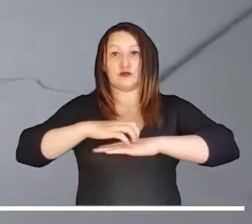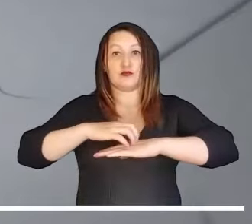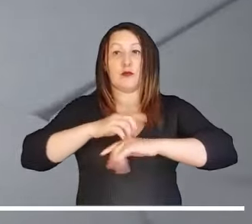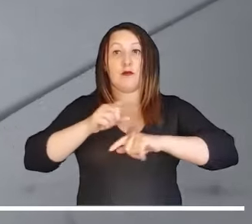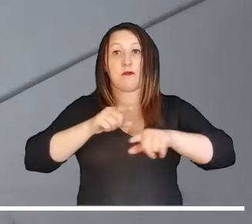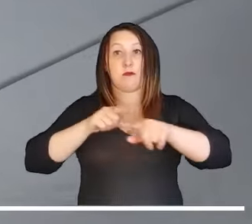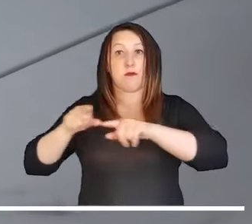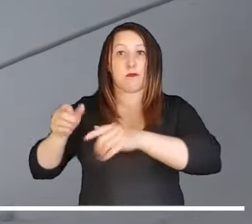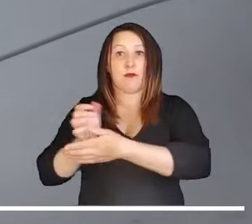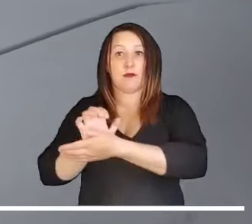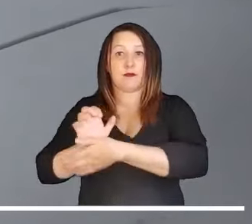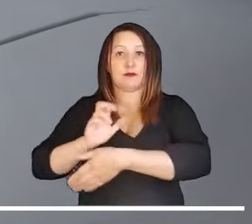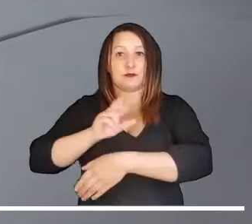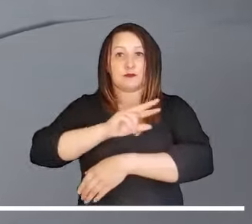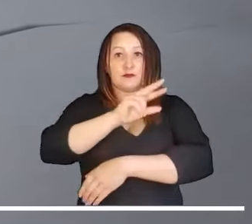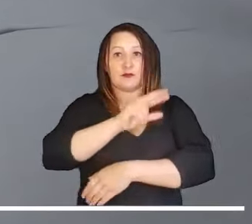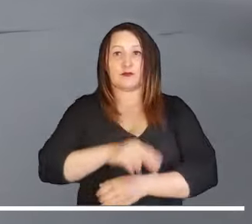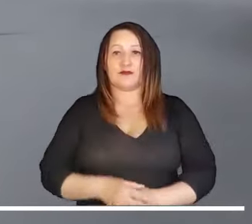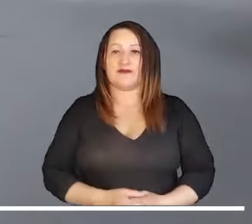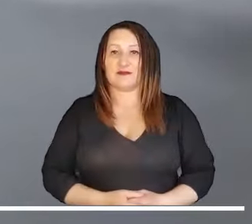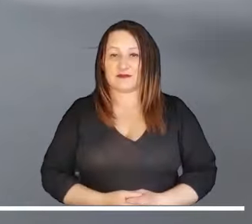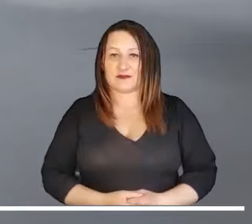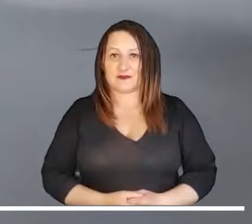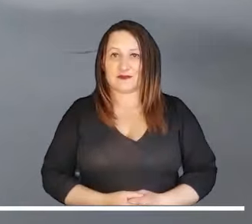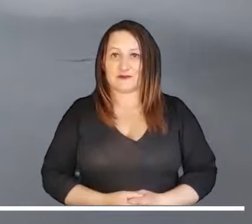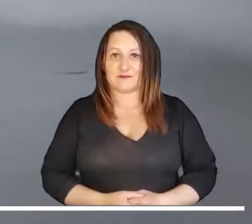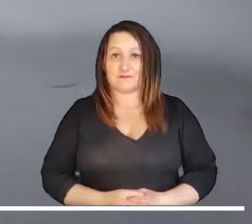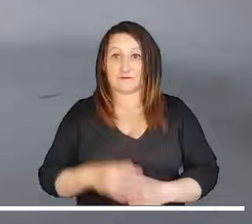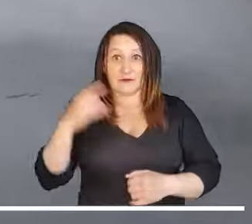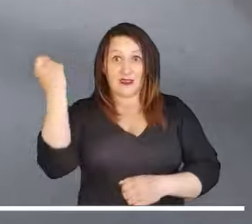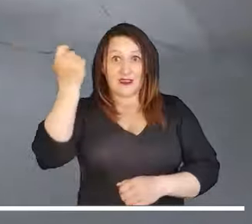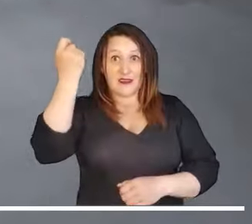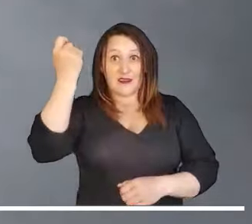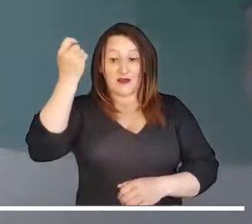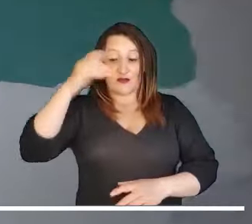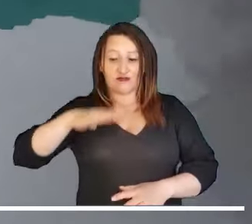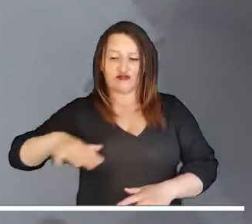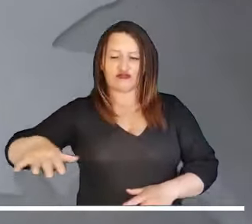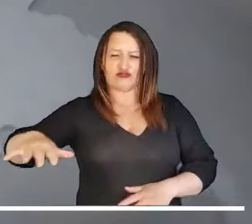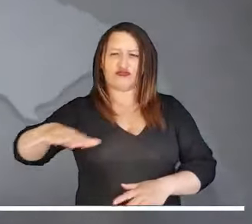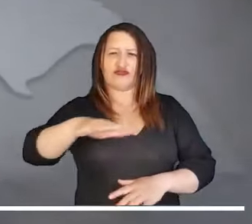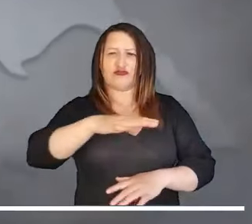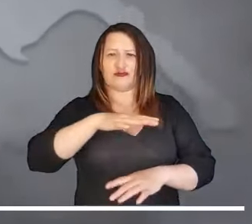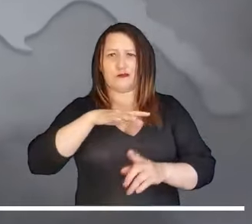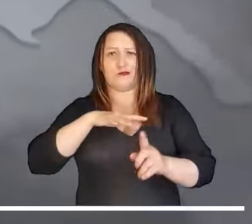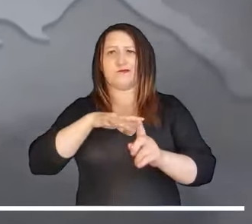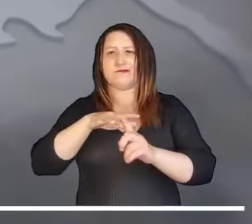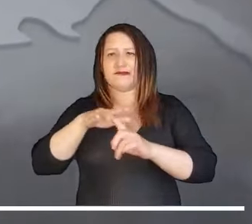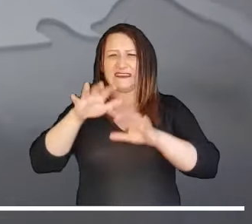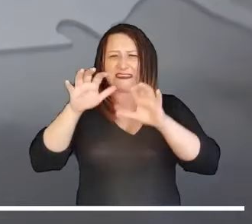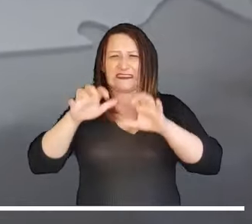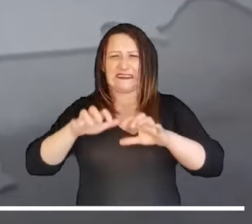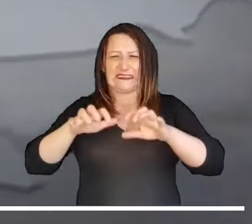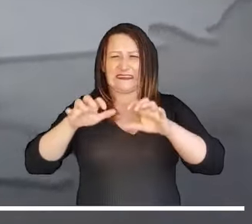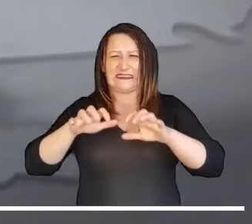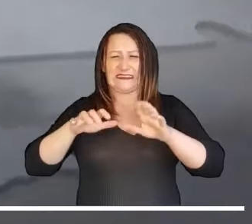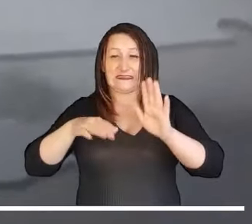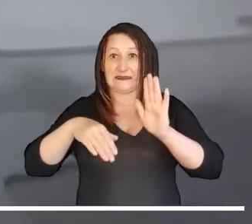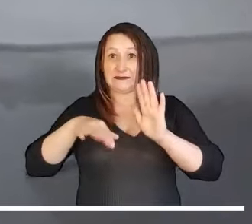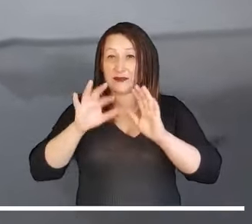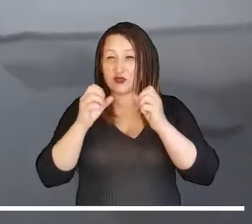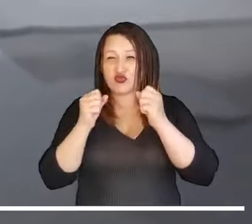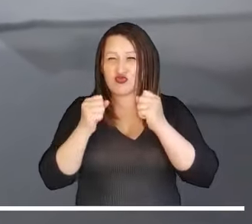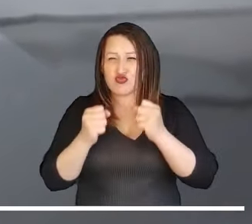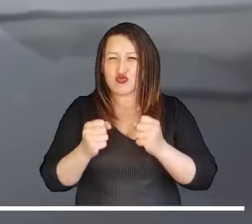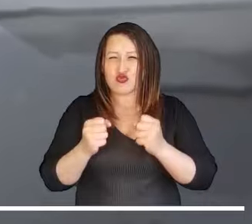Cundinamarca, Tolima y sectores dispersos del eje cafetero. Toda la región llanera seguirá bajo la influencia de la